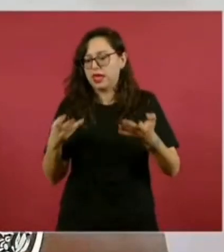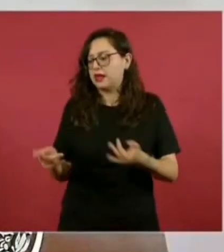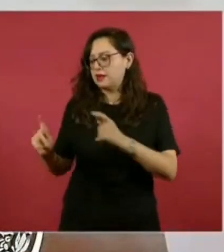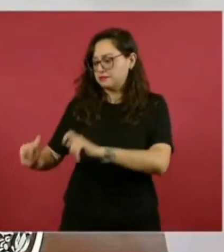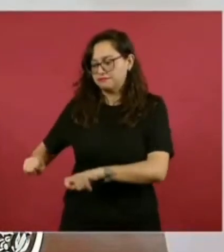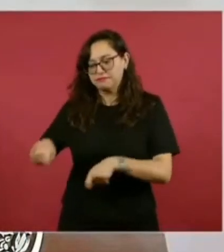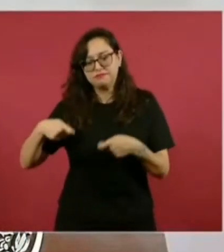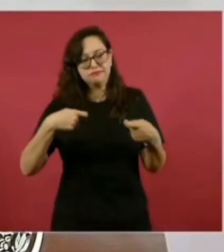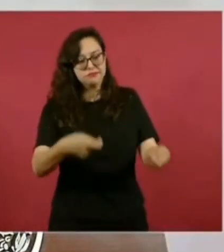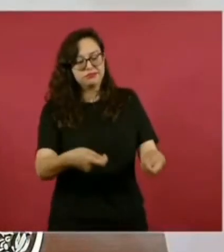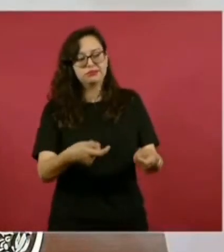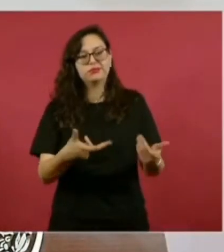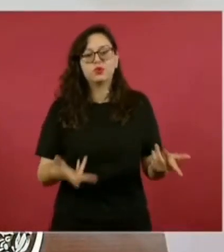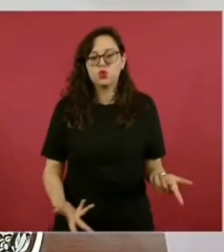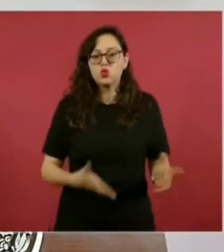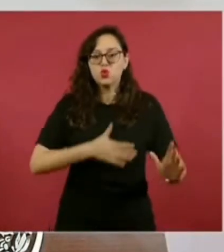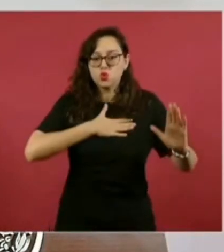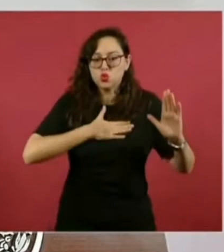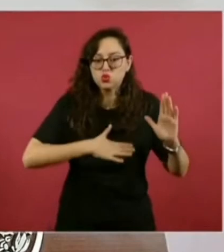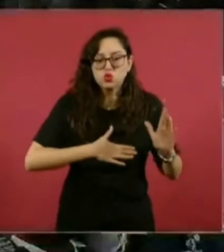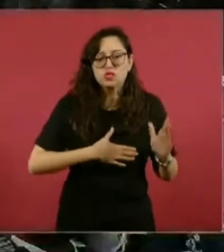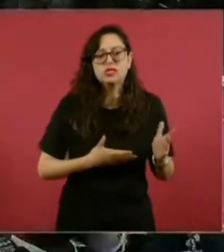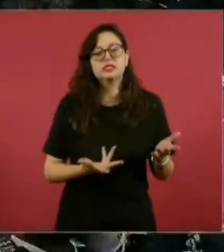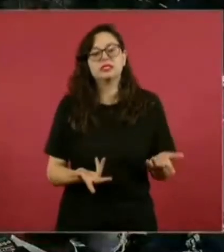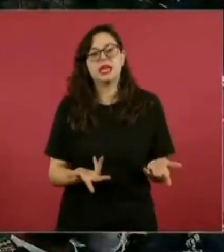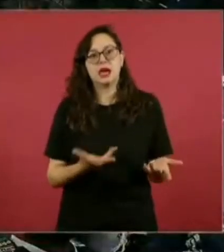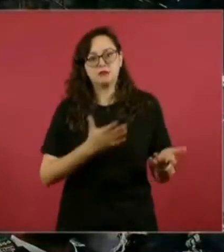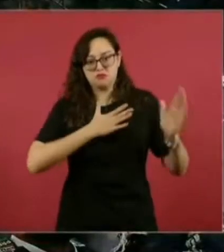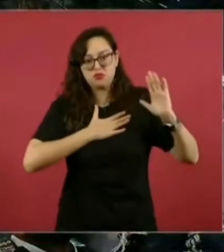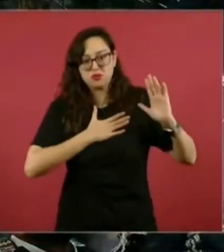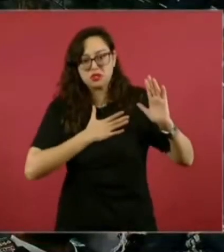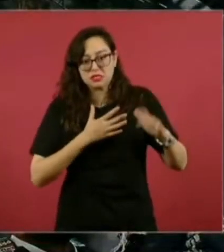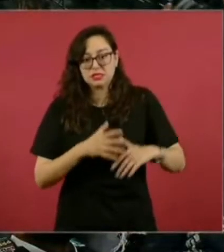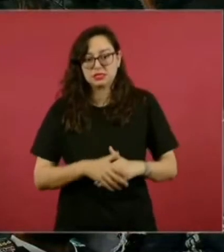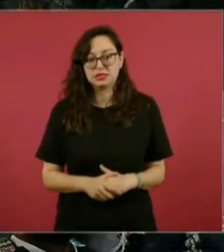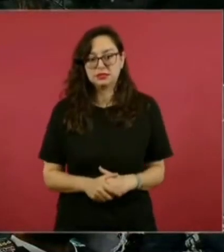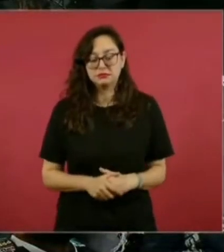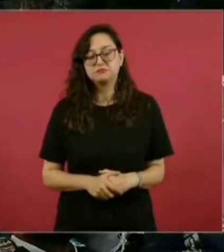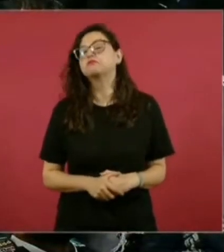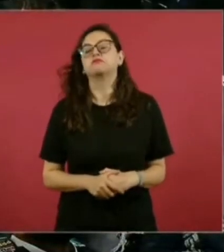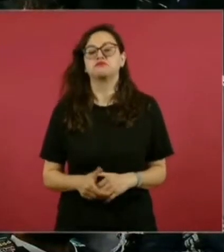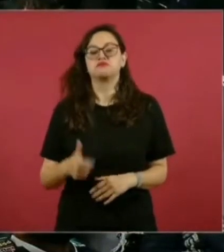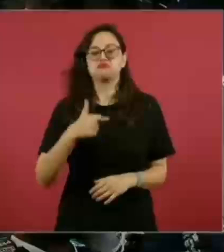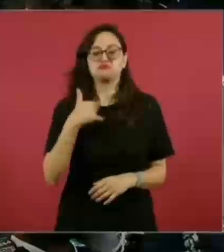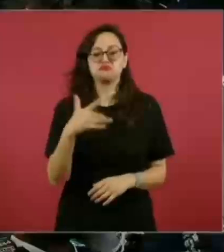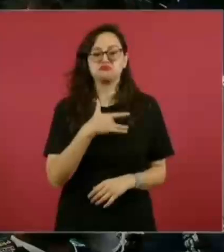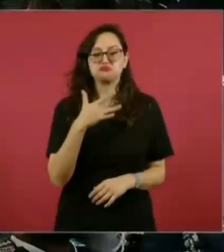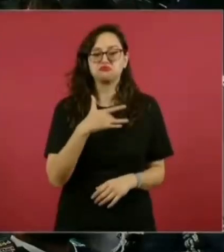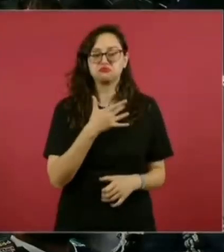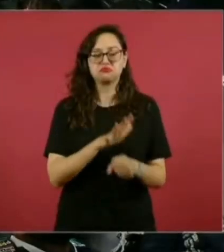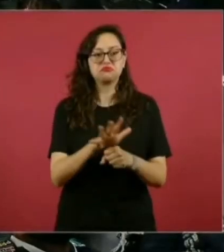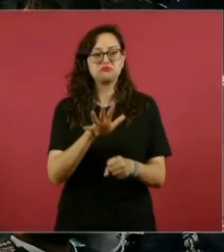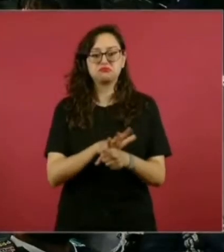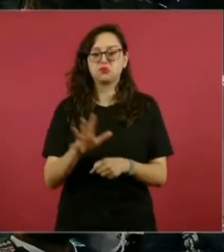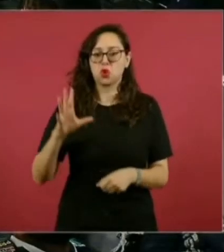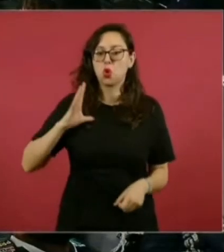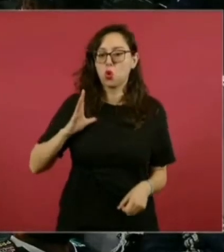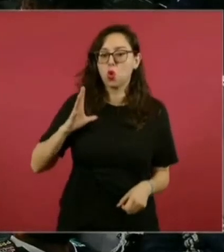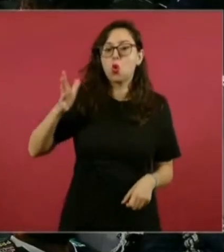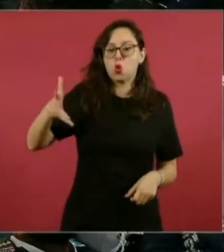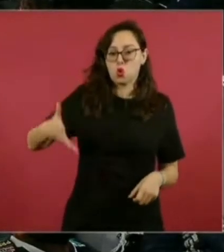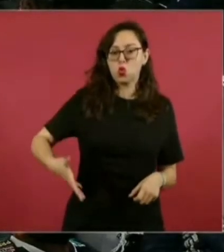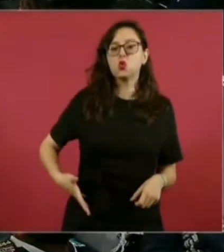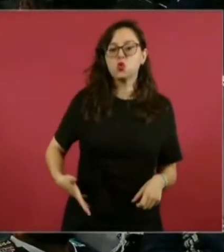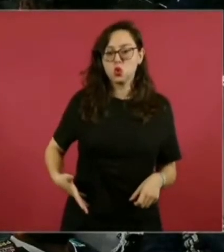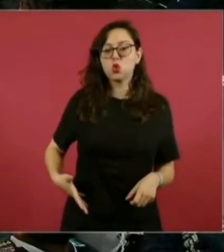acto de justicia. Me siento muy orgulloso porque